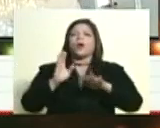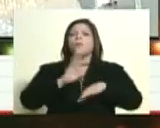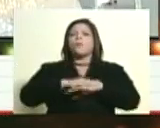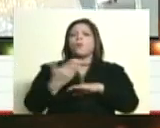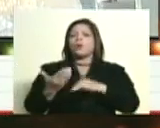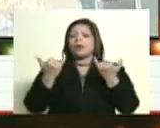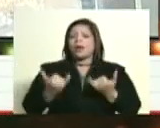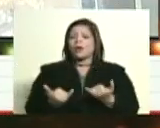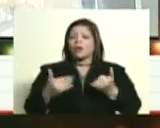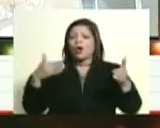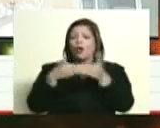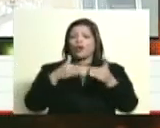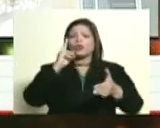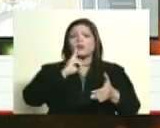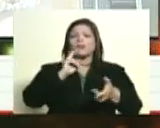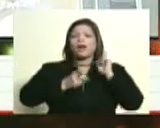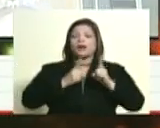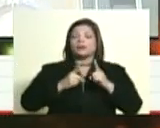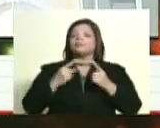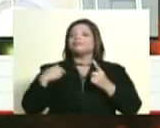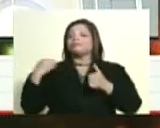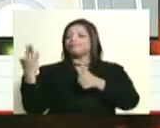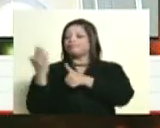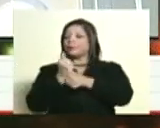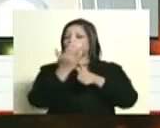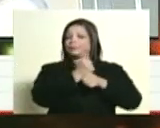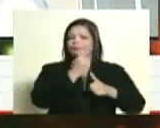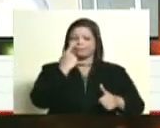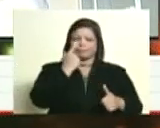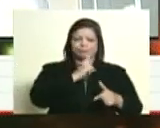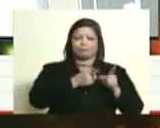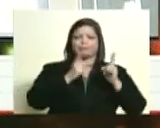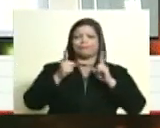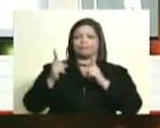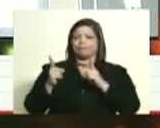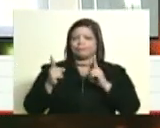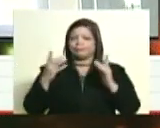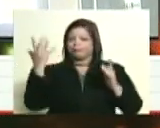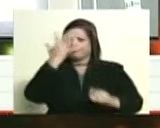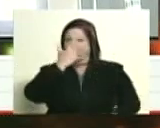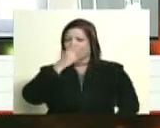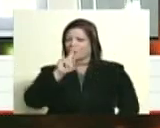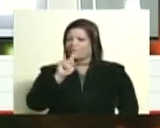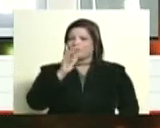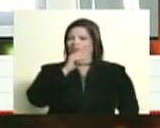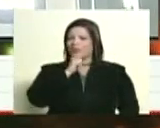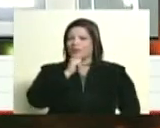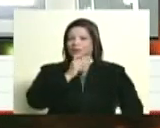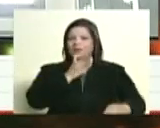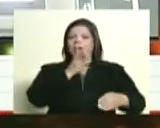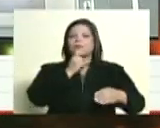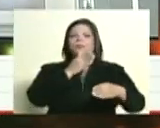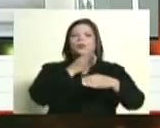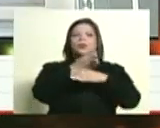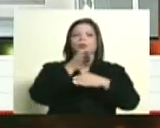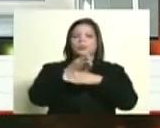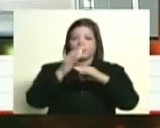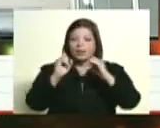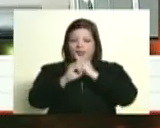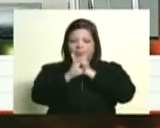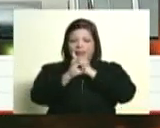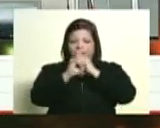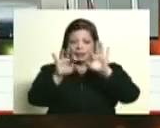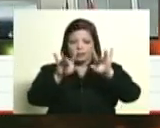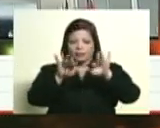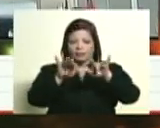que lo encontramos por todas partes no tengas la menor duda que te metes en internet y